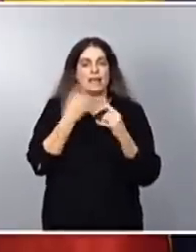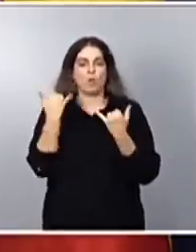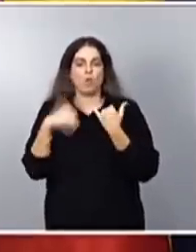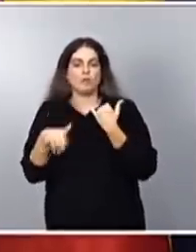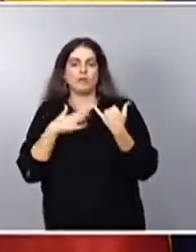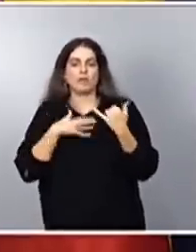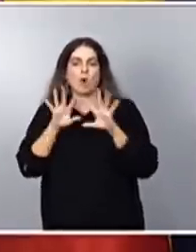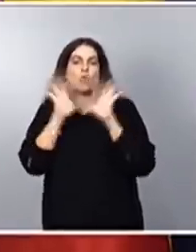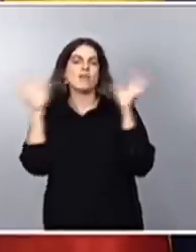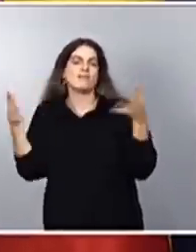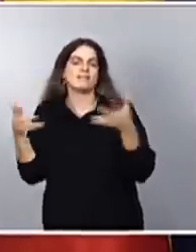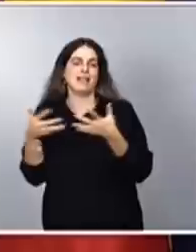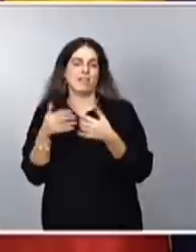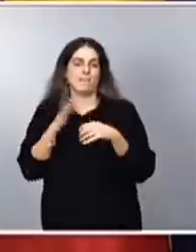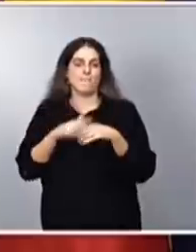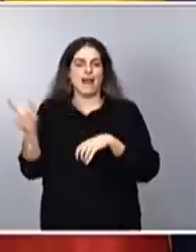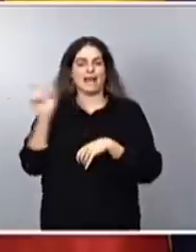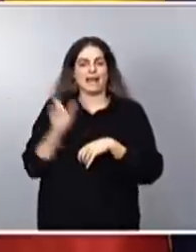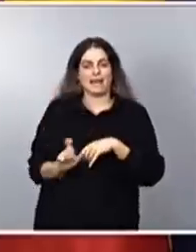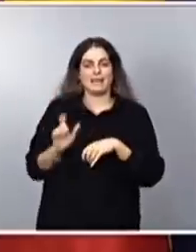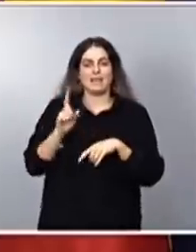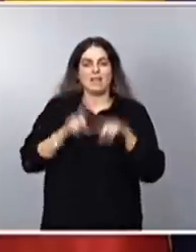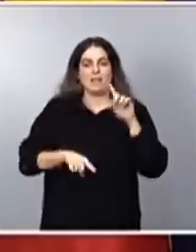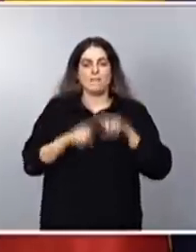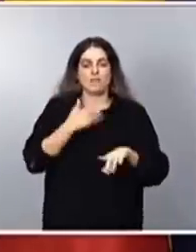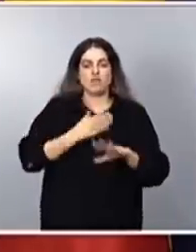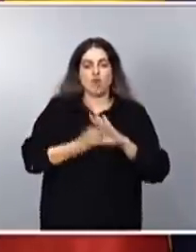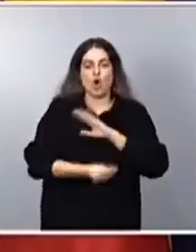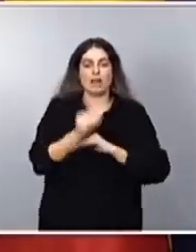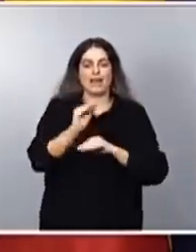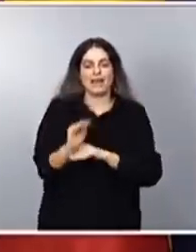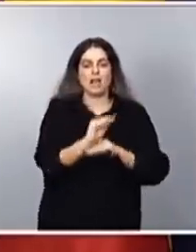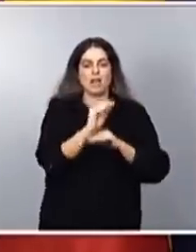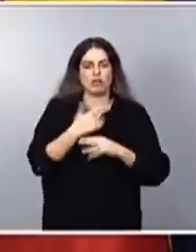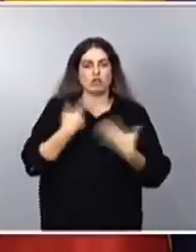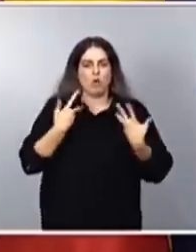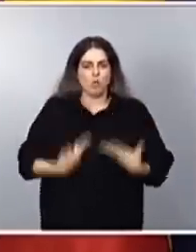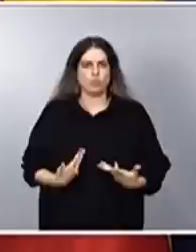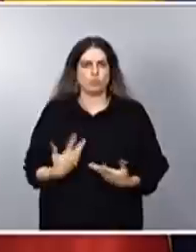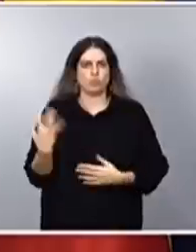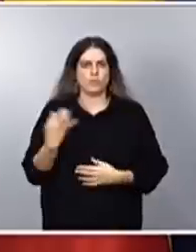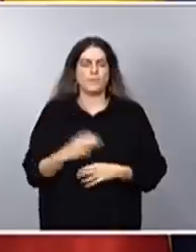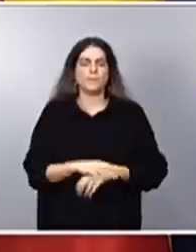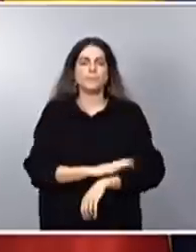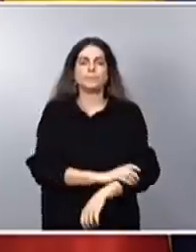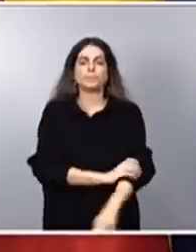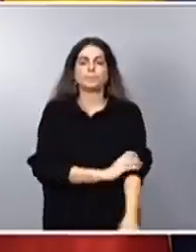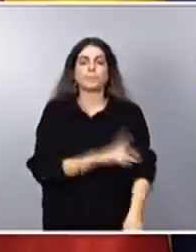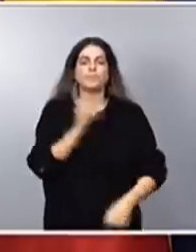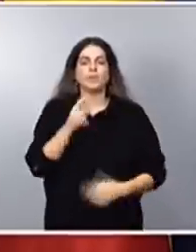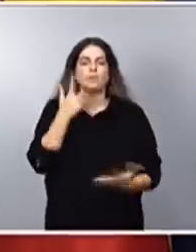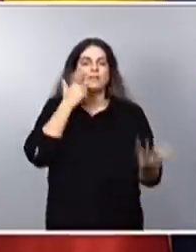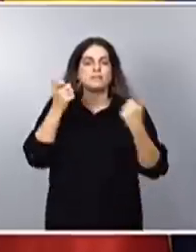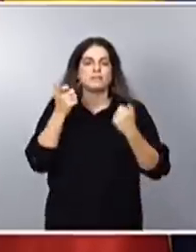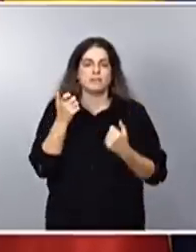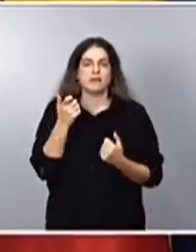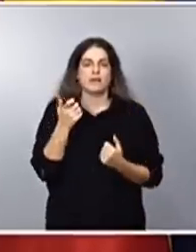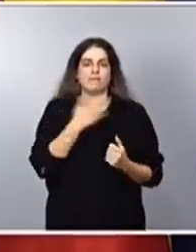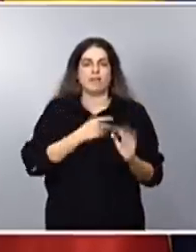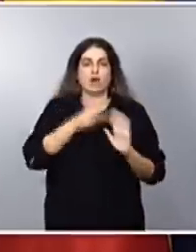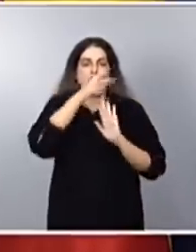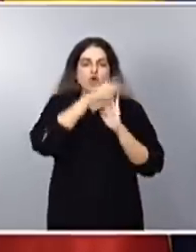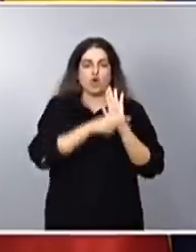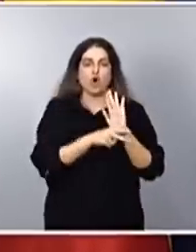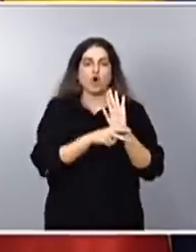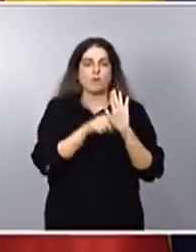y creo que podemos estar satisfechas. Me gustaría también destacar el esfuerzo que hace esta norma por apoyar a un tipo de